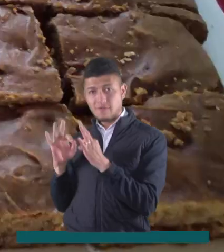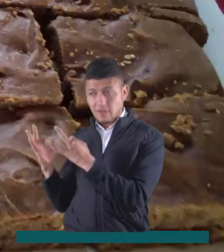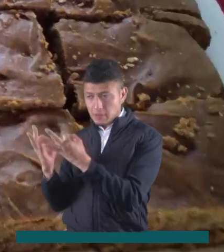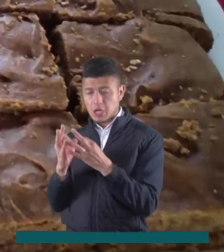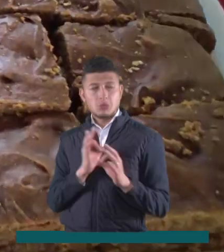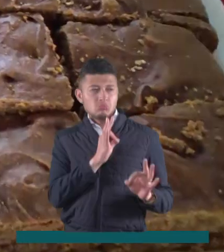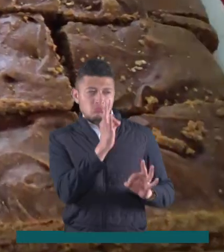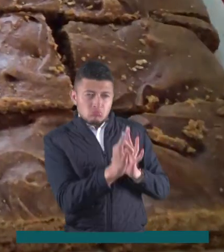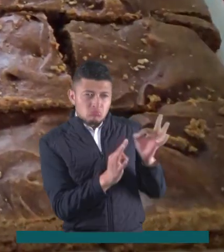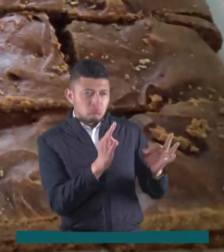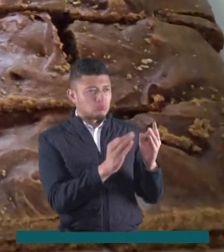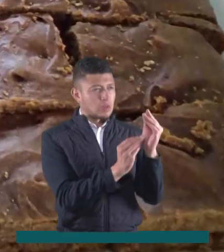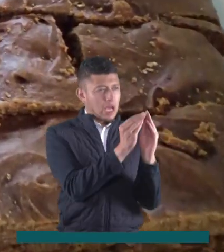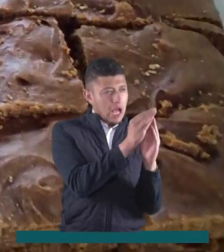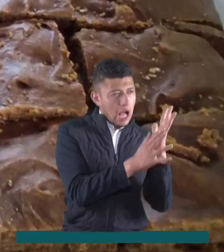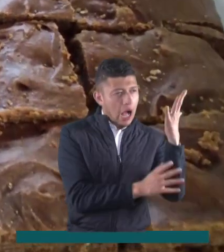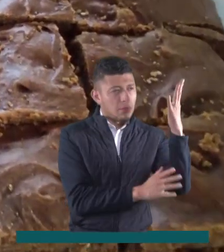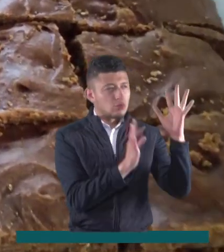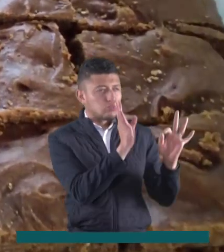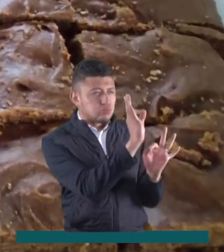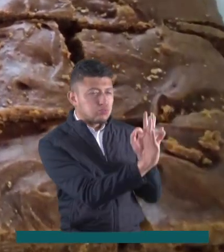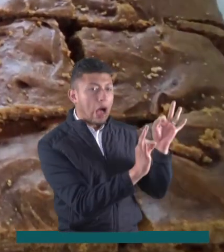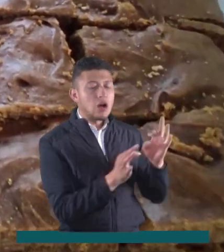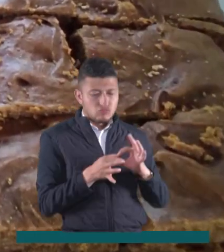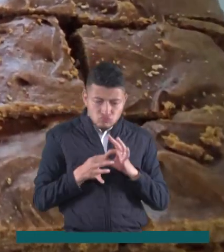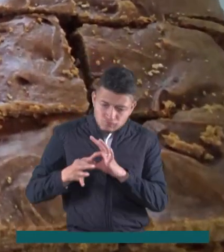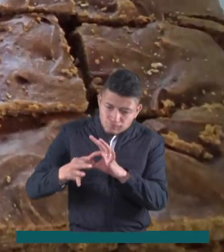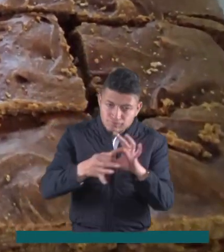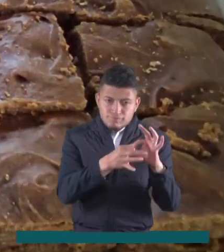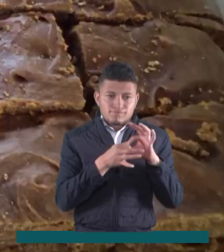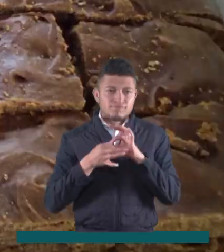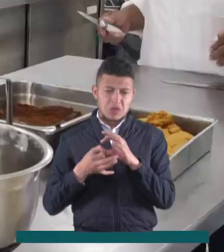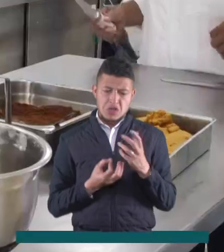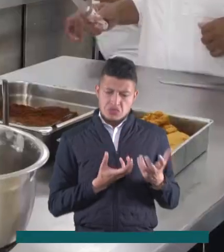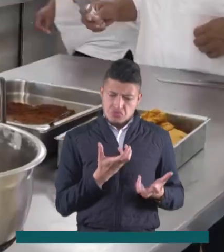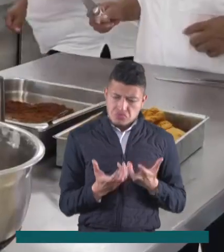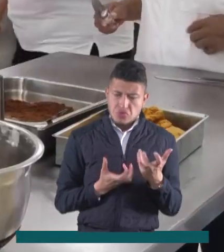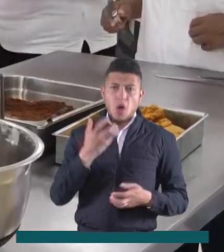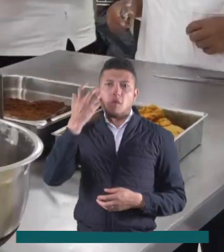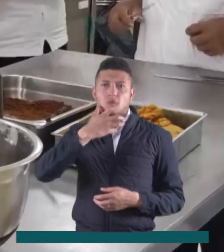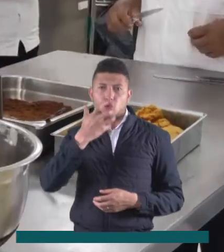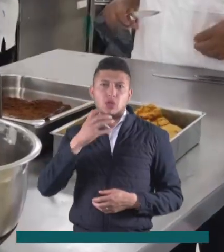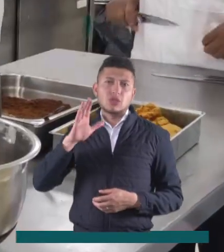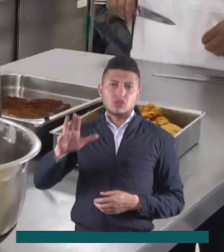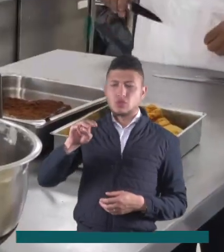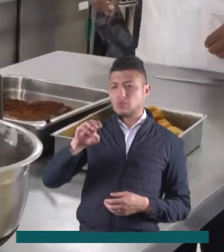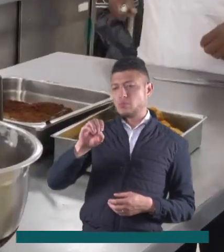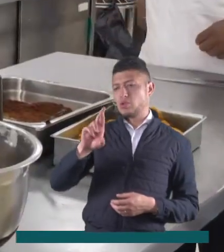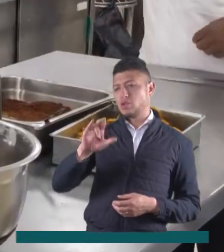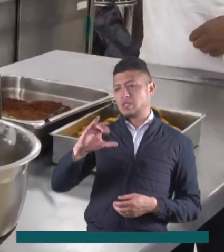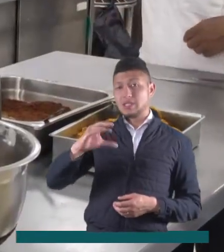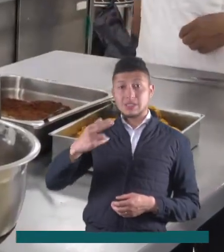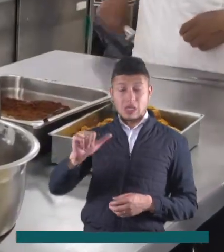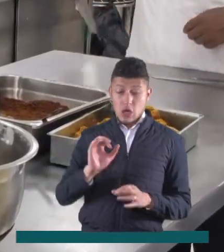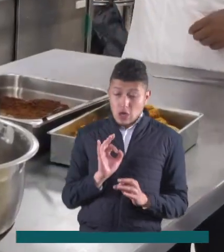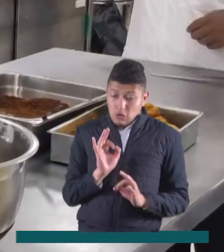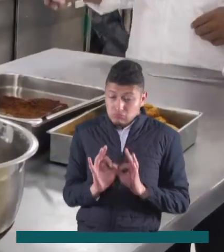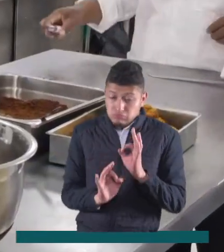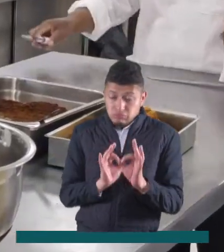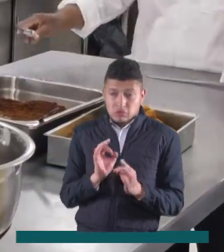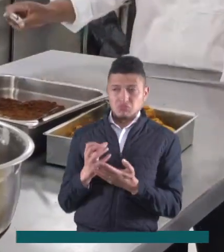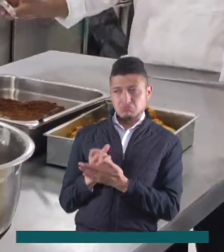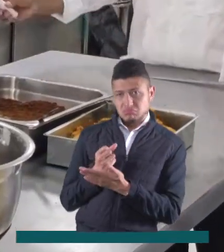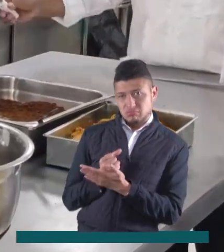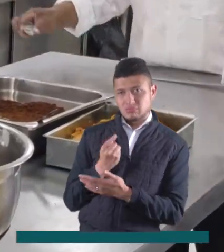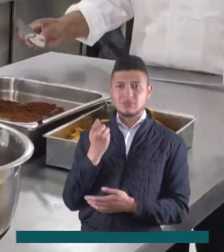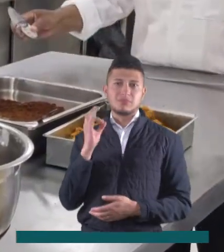conservar el árbol nativo decidieron unir esfuerzos y realizar productos a base del fruto de moriche conservando la especie